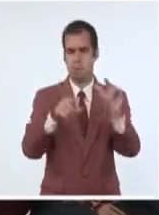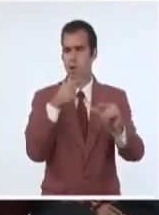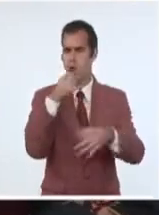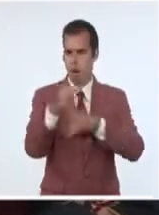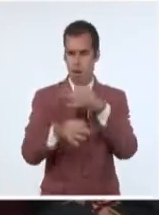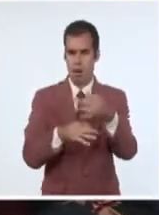Muy buenas tardes.